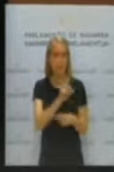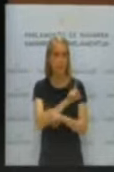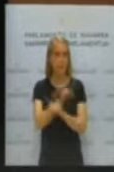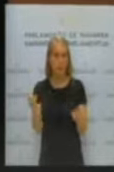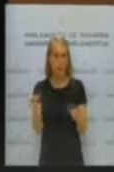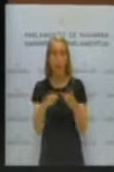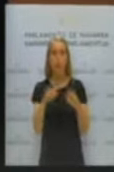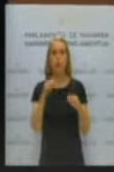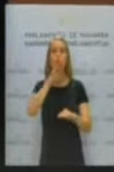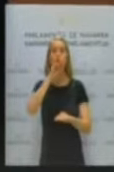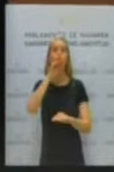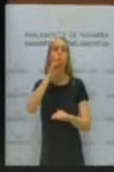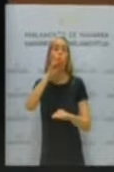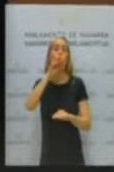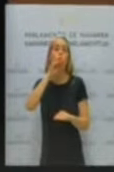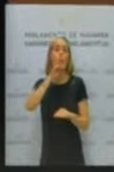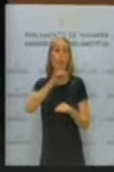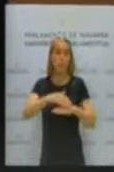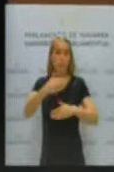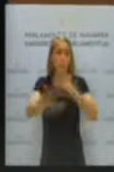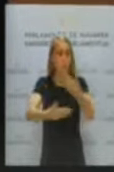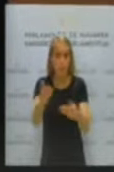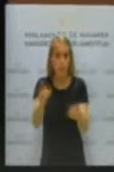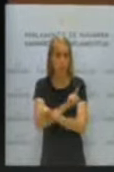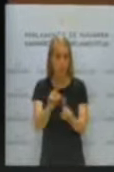incumplimiento ni el procedimiento.